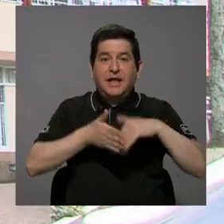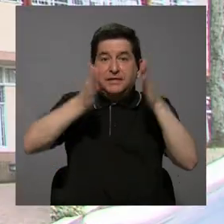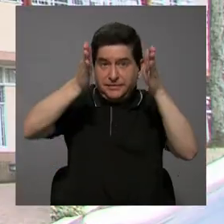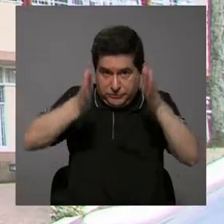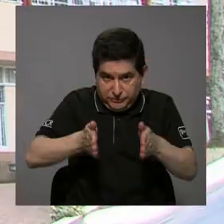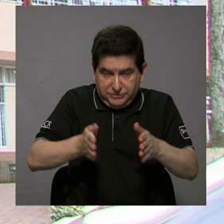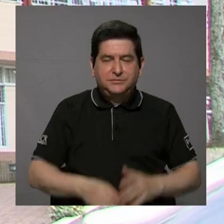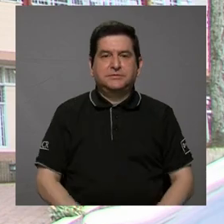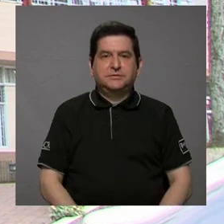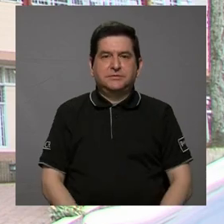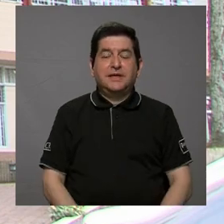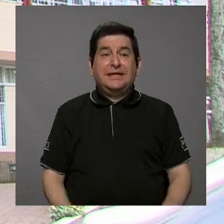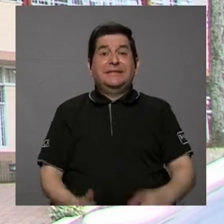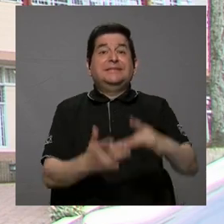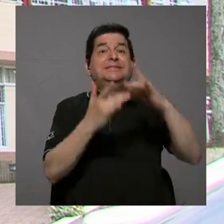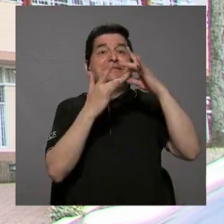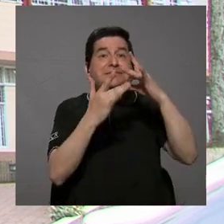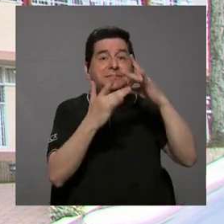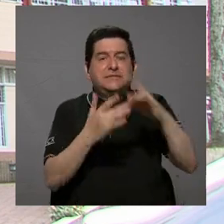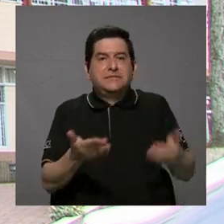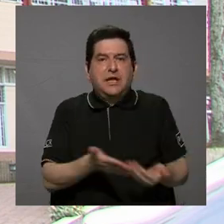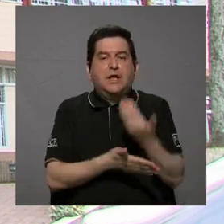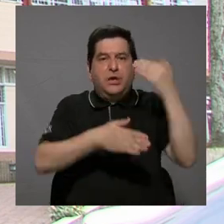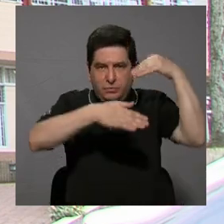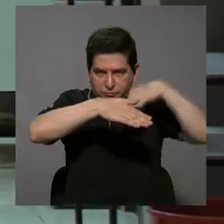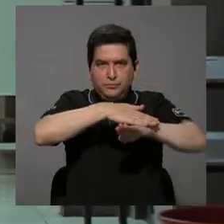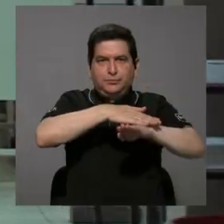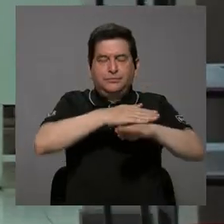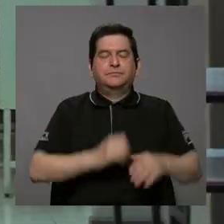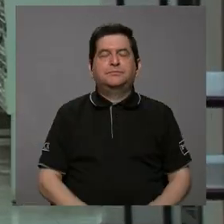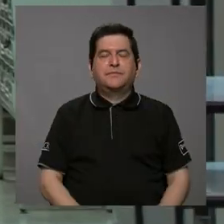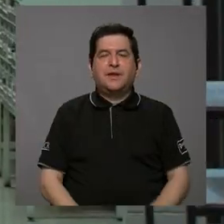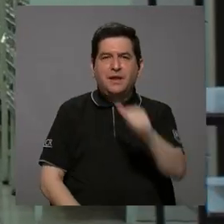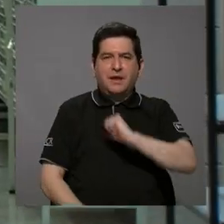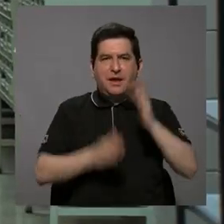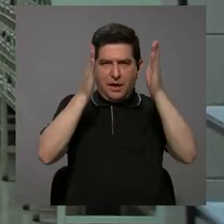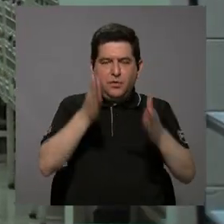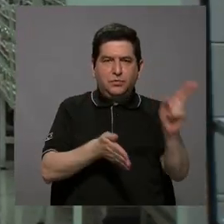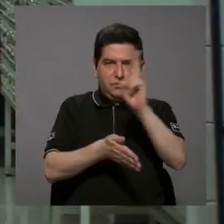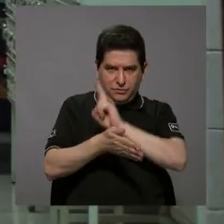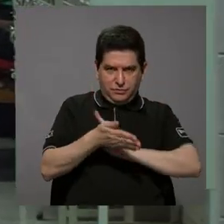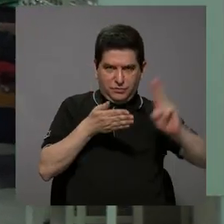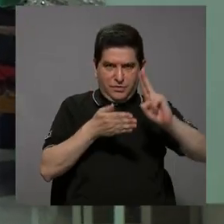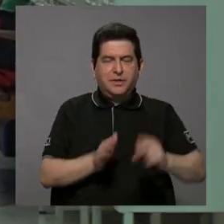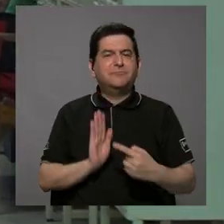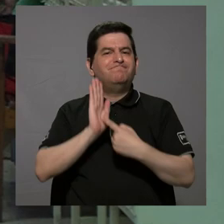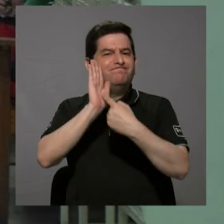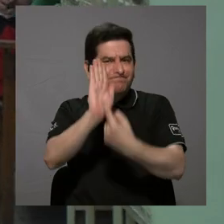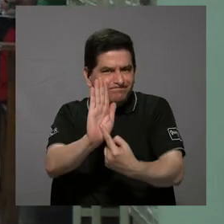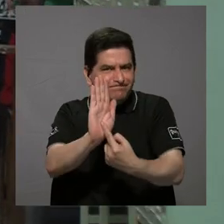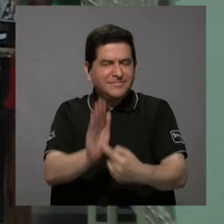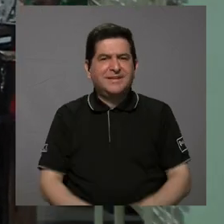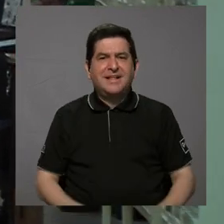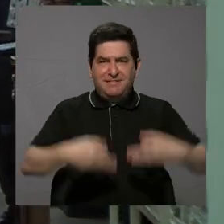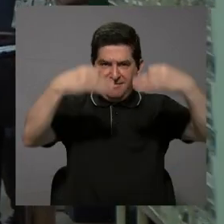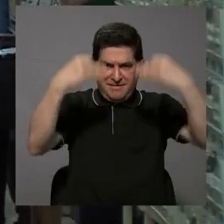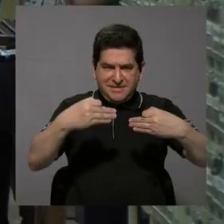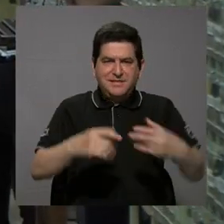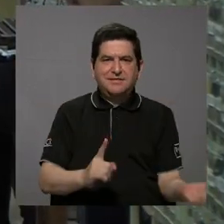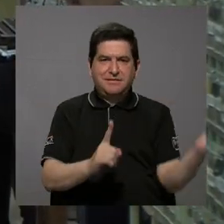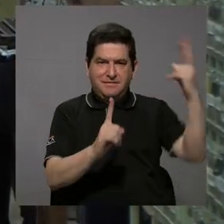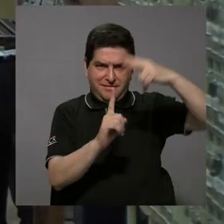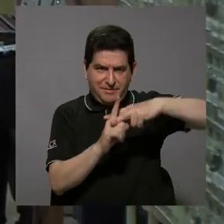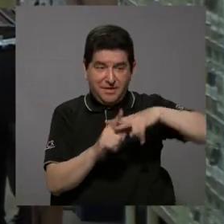estudiantes y especialmente los de nuevo ingreso. Autoridades universitarias han señalado que la decisión de